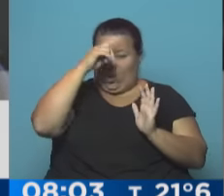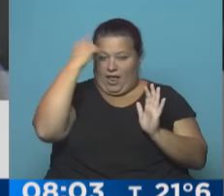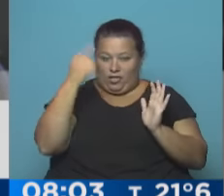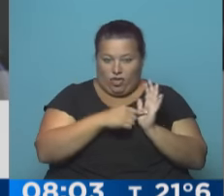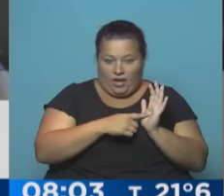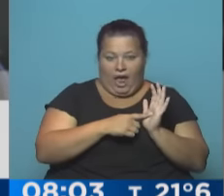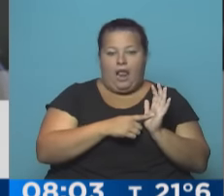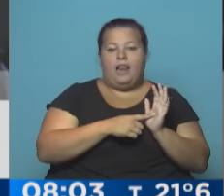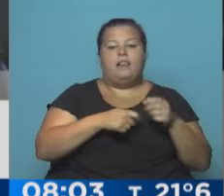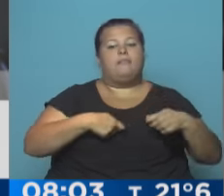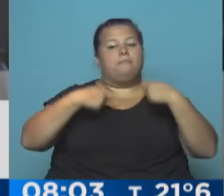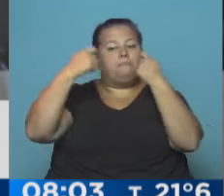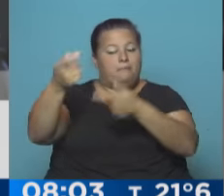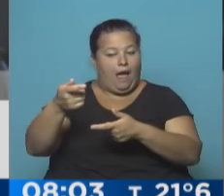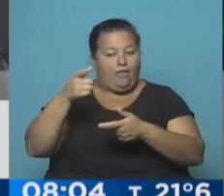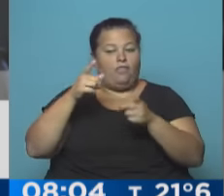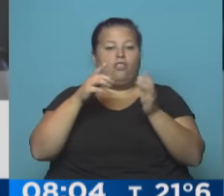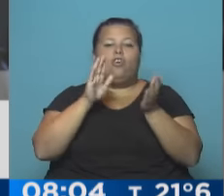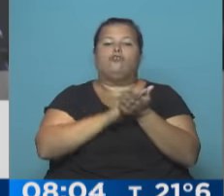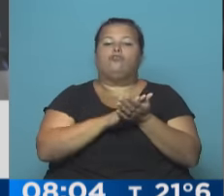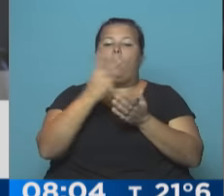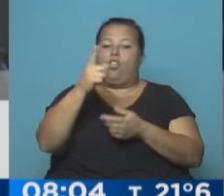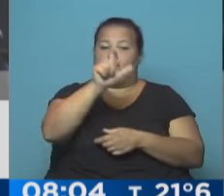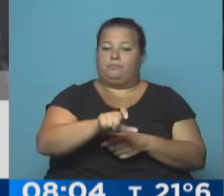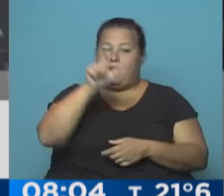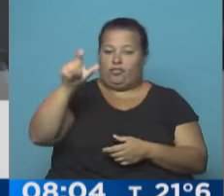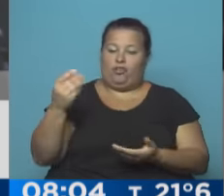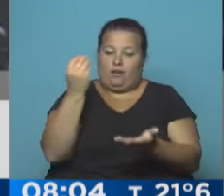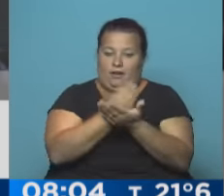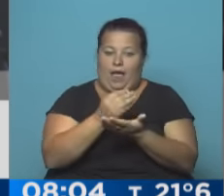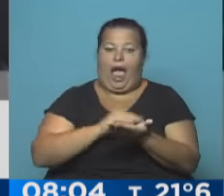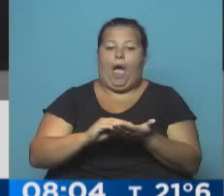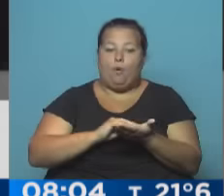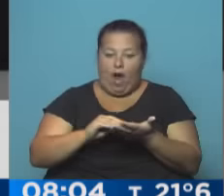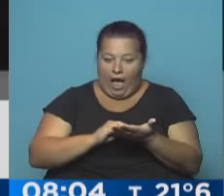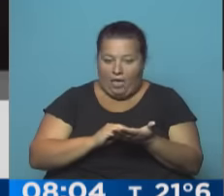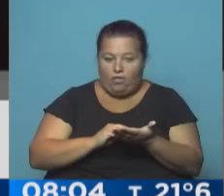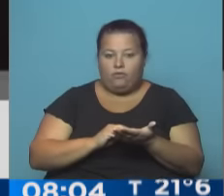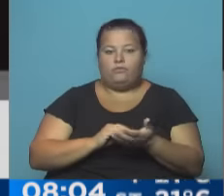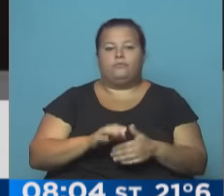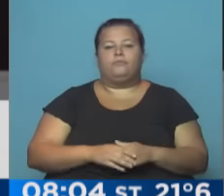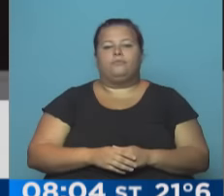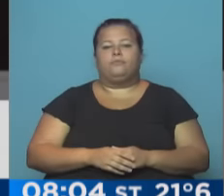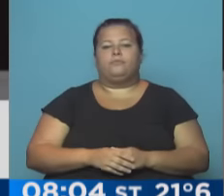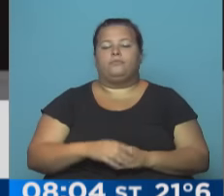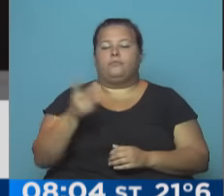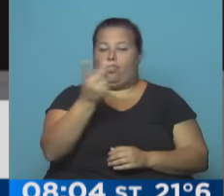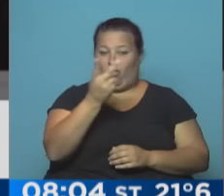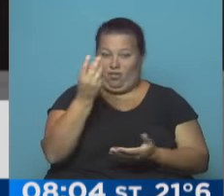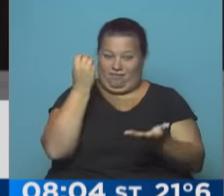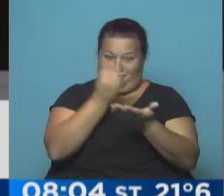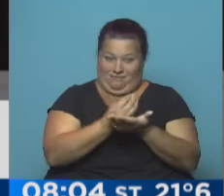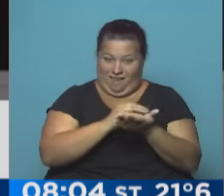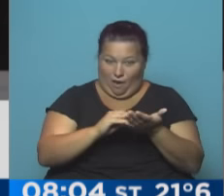sean enviados en su momento los pliegos de estos dos abogados, Rosencanz y Rosati,